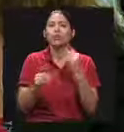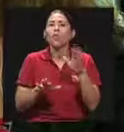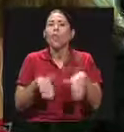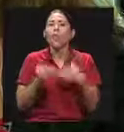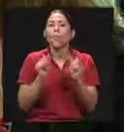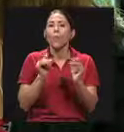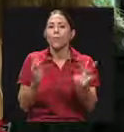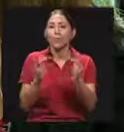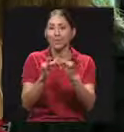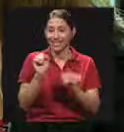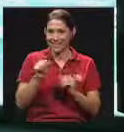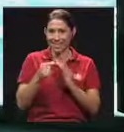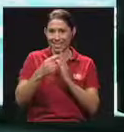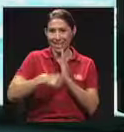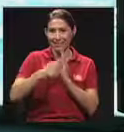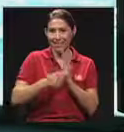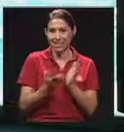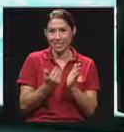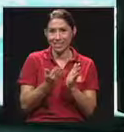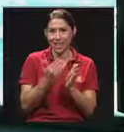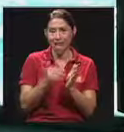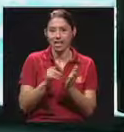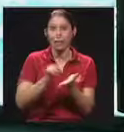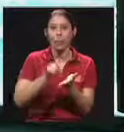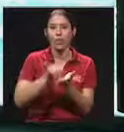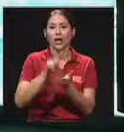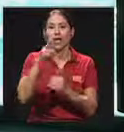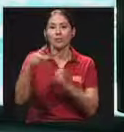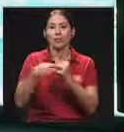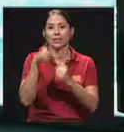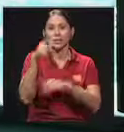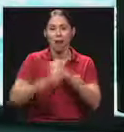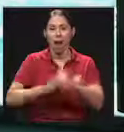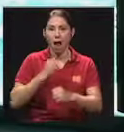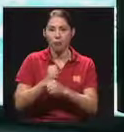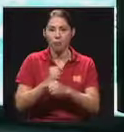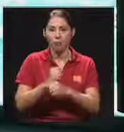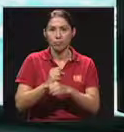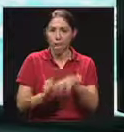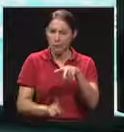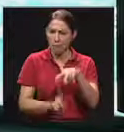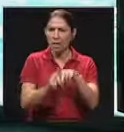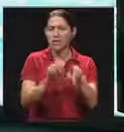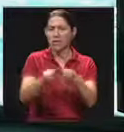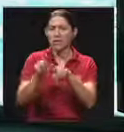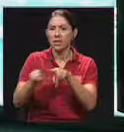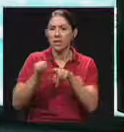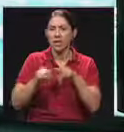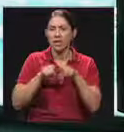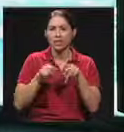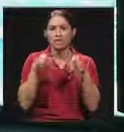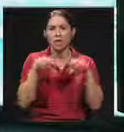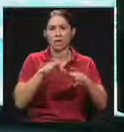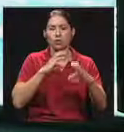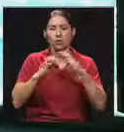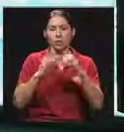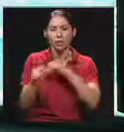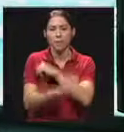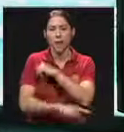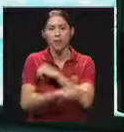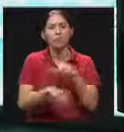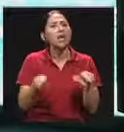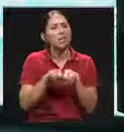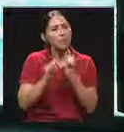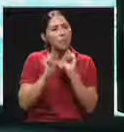son esos medios de comunicación? Esta revista de pensiones se publica dos veces por año y aparece en los principales medios del país. También se pueden